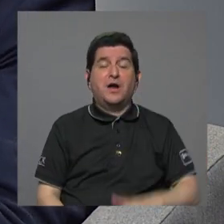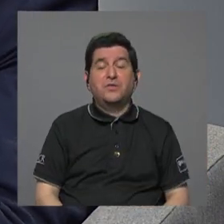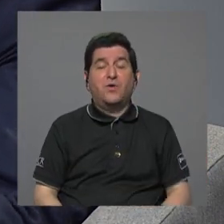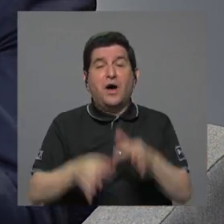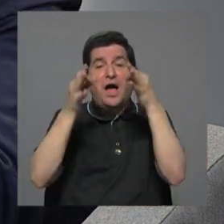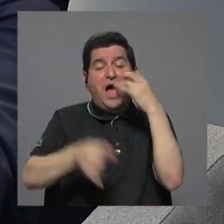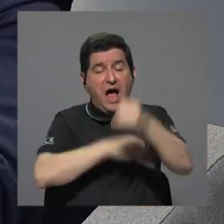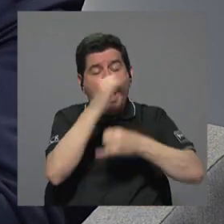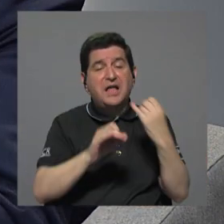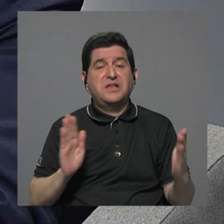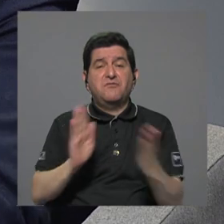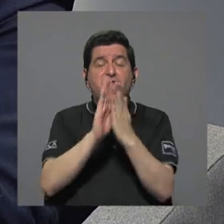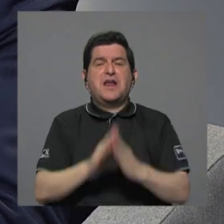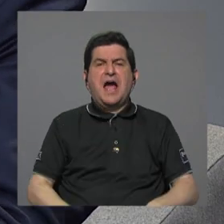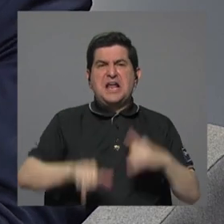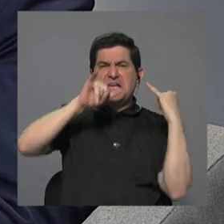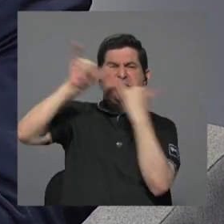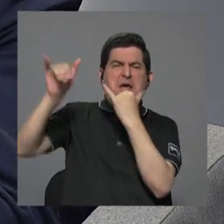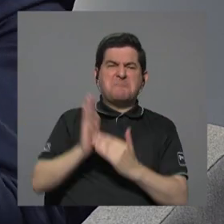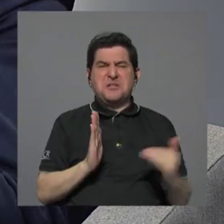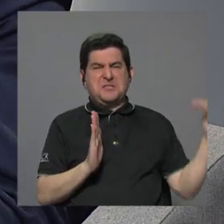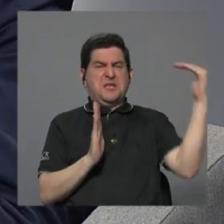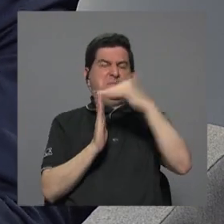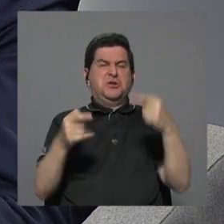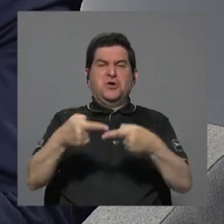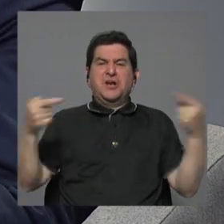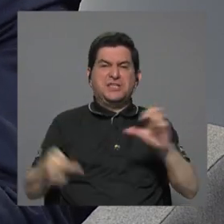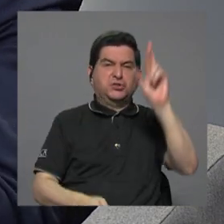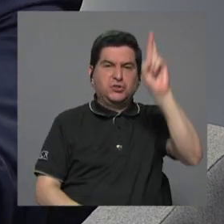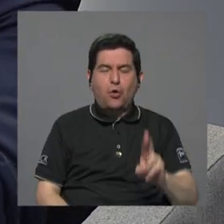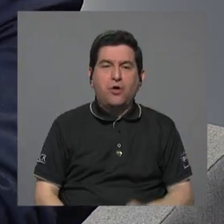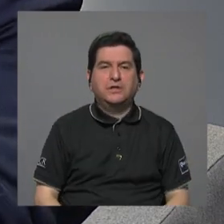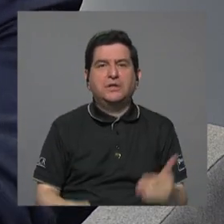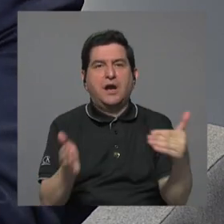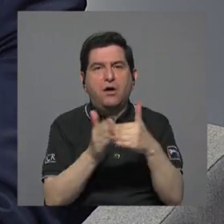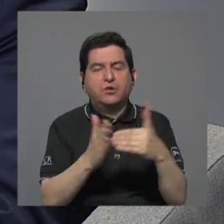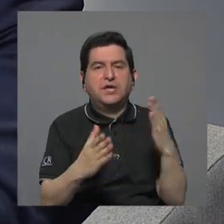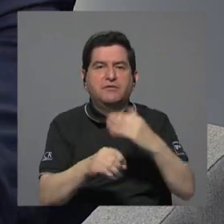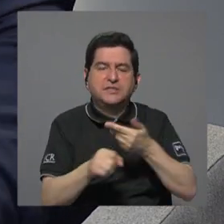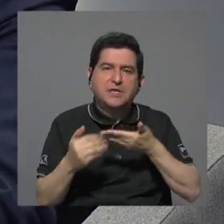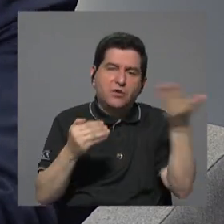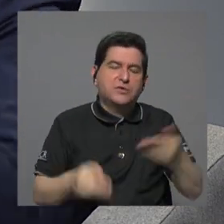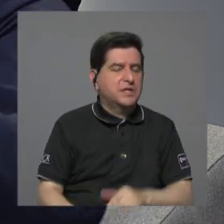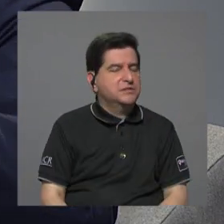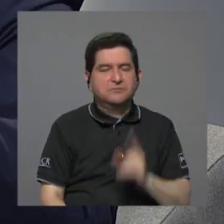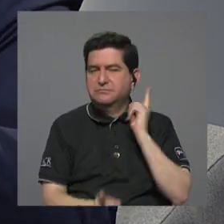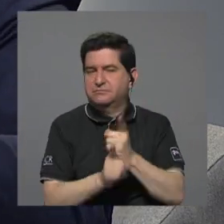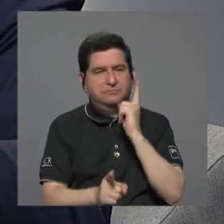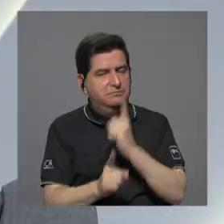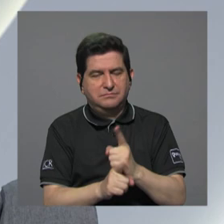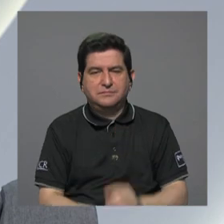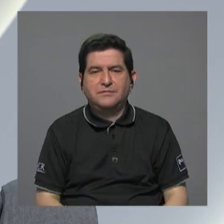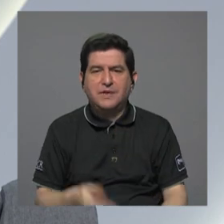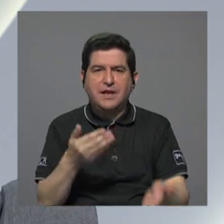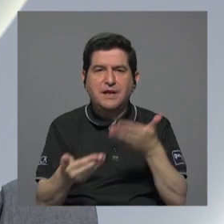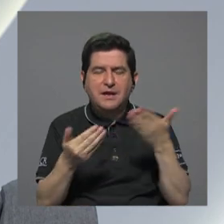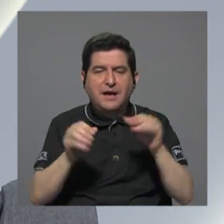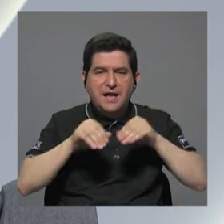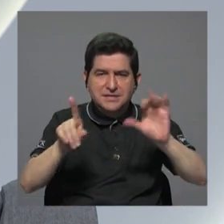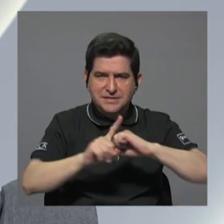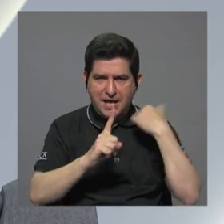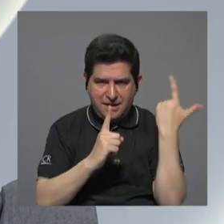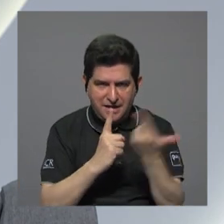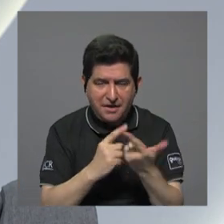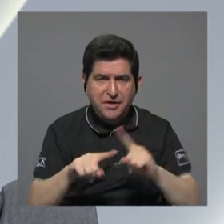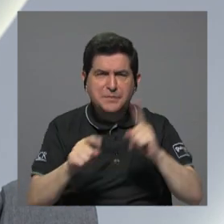internacionales con una demanda multimillonaria contra Costa Rica por otra vez hacer las cosas de forma incorrecta tengo que irme casi que con redes sociales pero